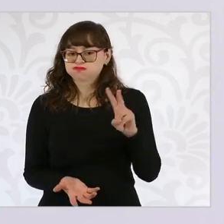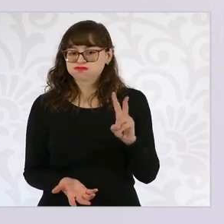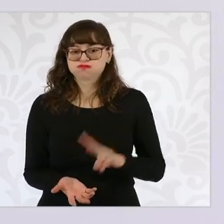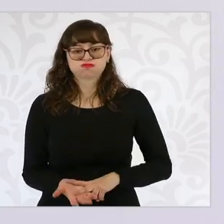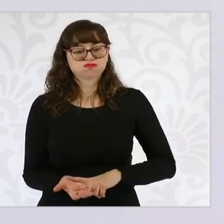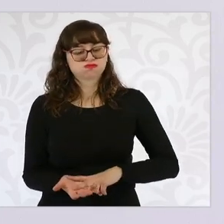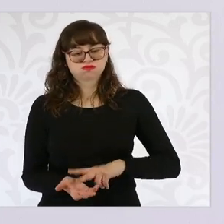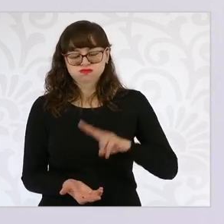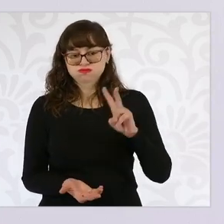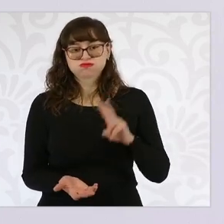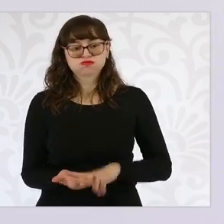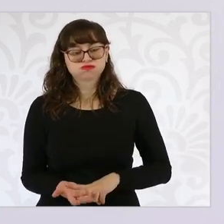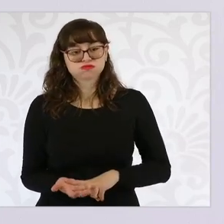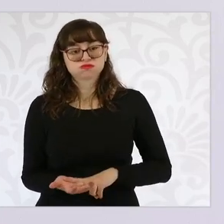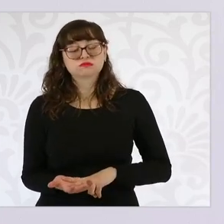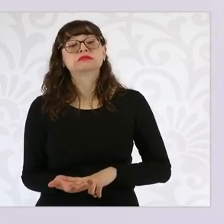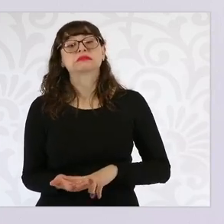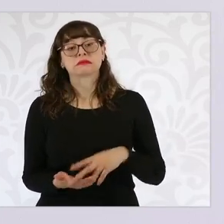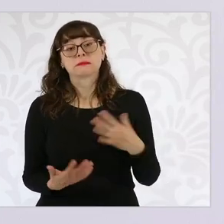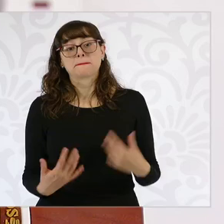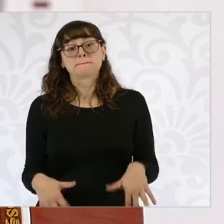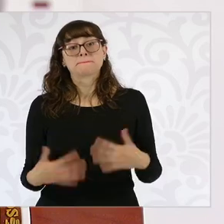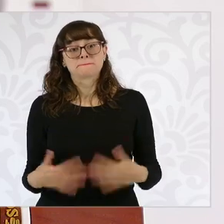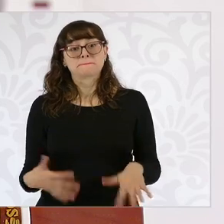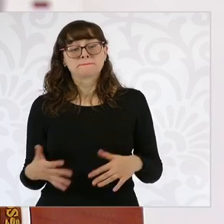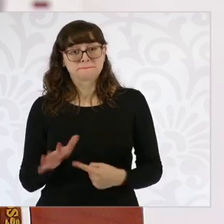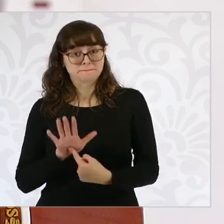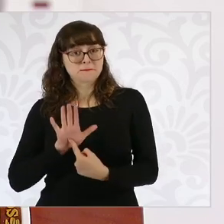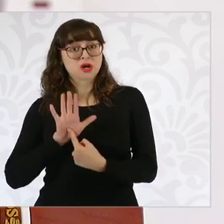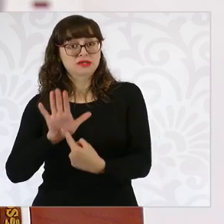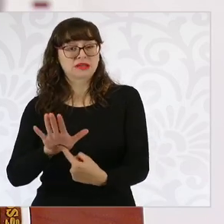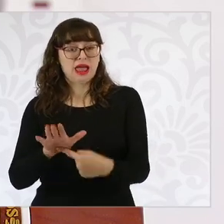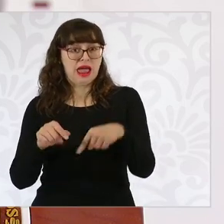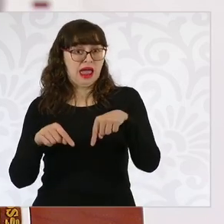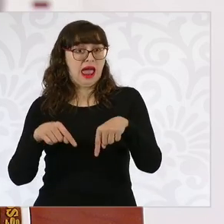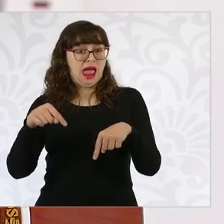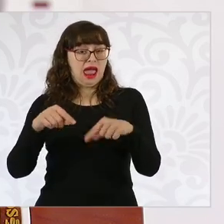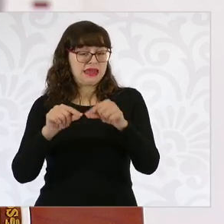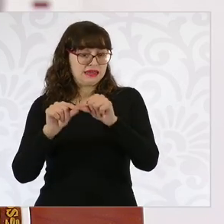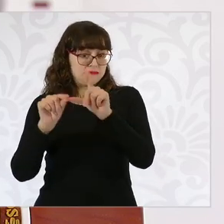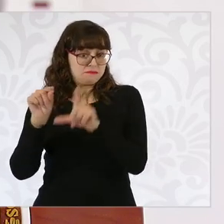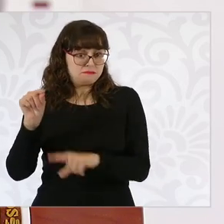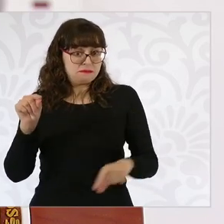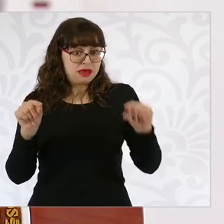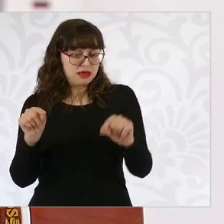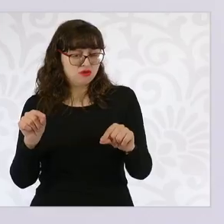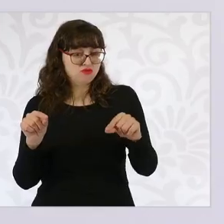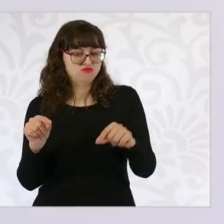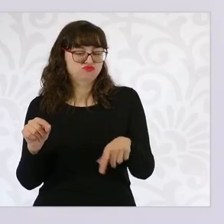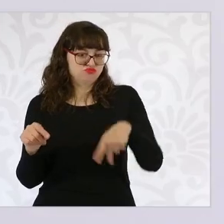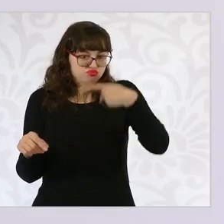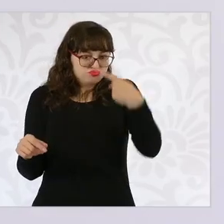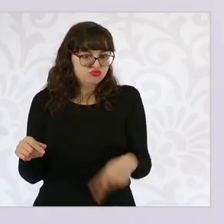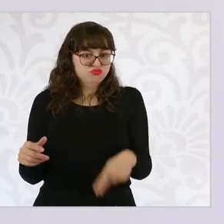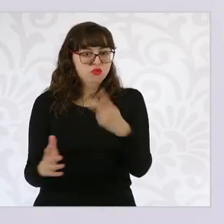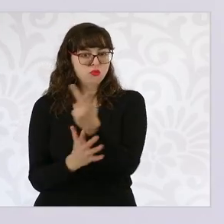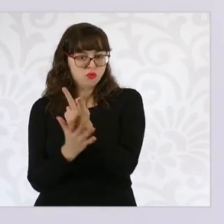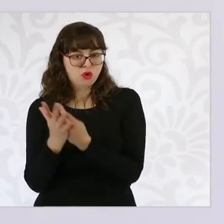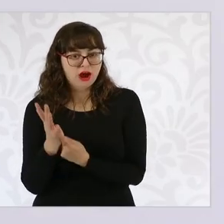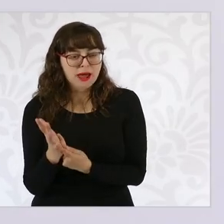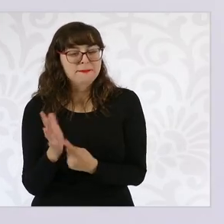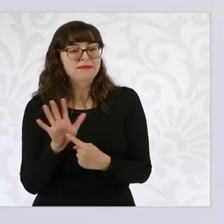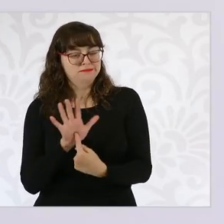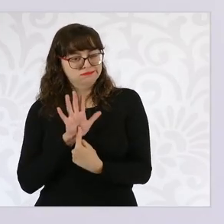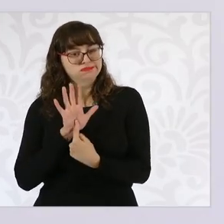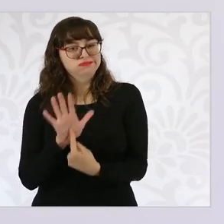muestra que México tiene un modelo propio de desarrollo, que lo ha decidido el pueblo de México, que está de